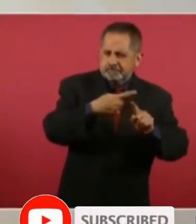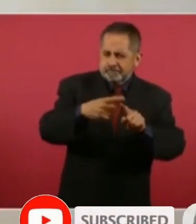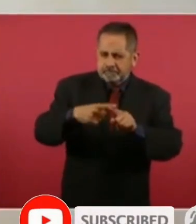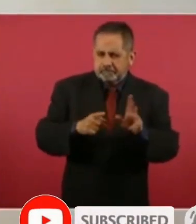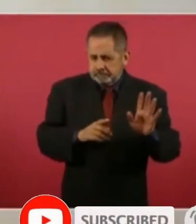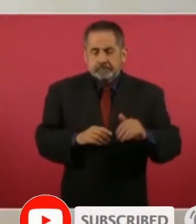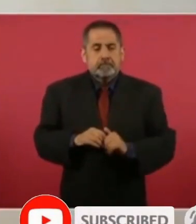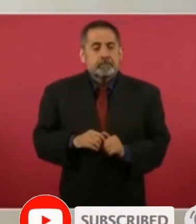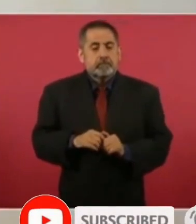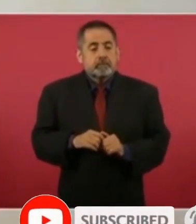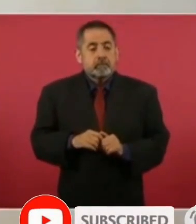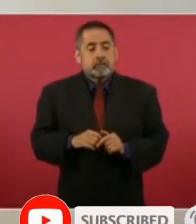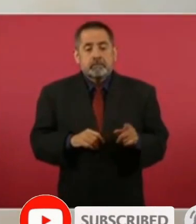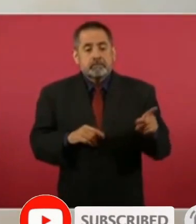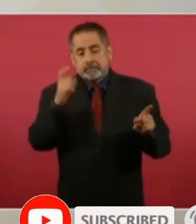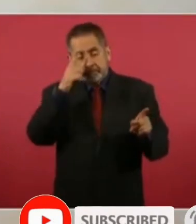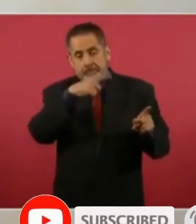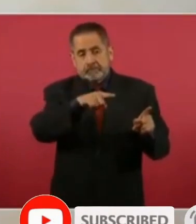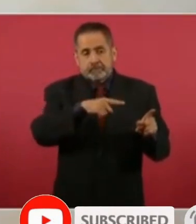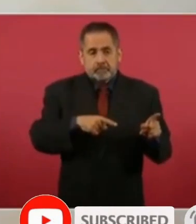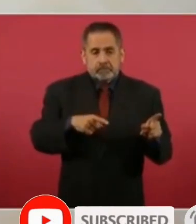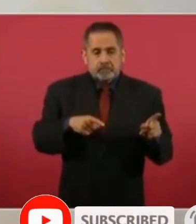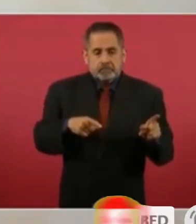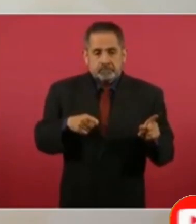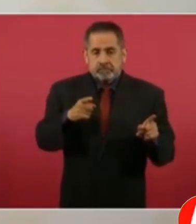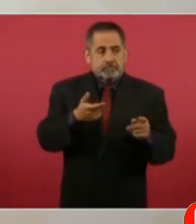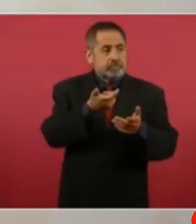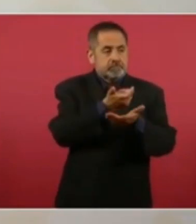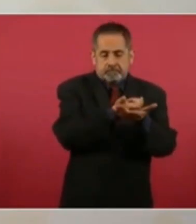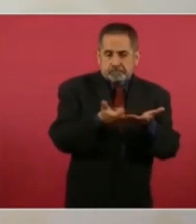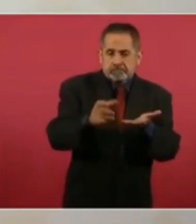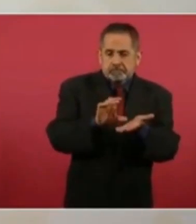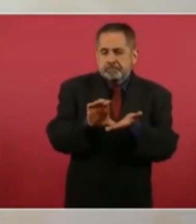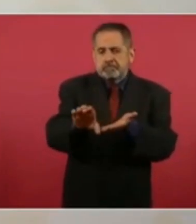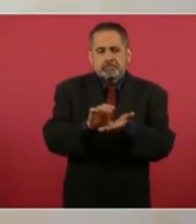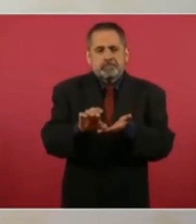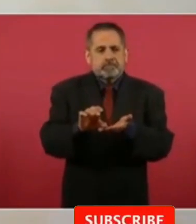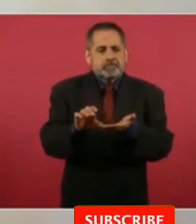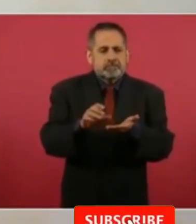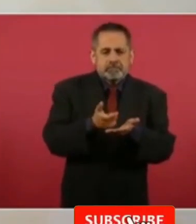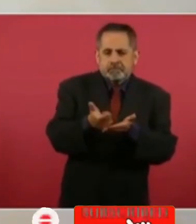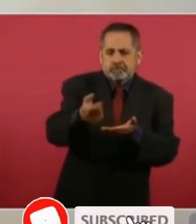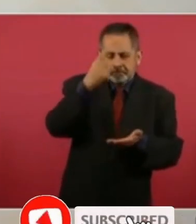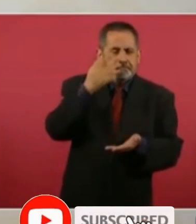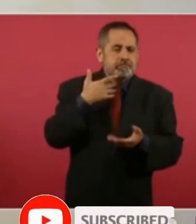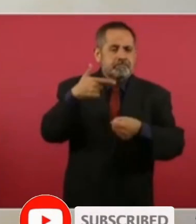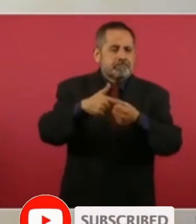acepten subsidiar tienen subsidios para la agricultura